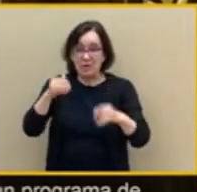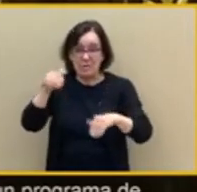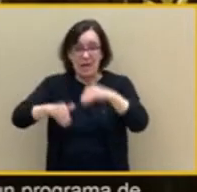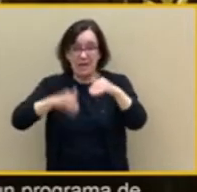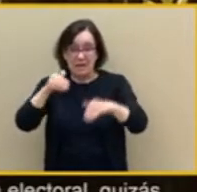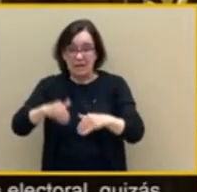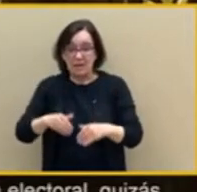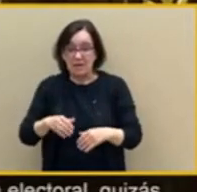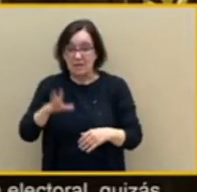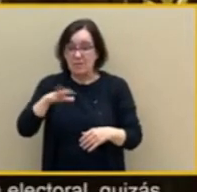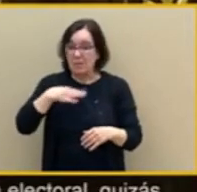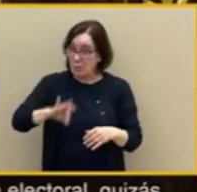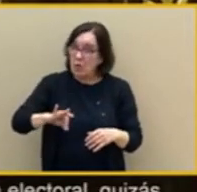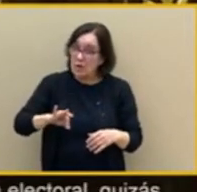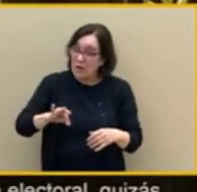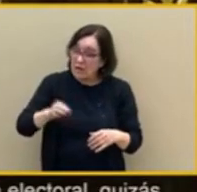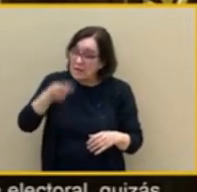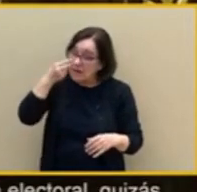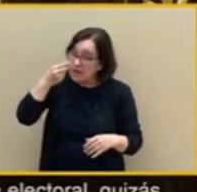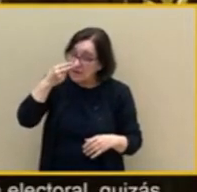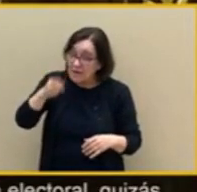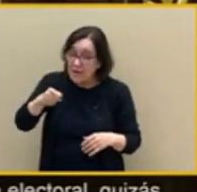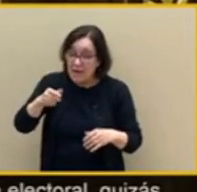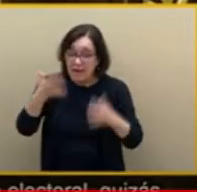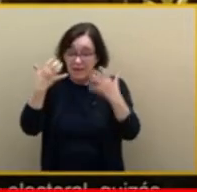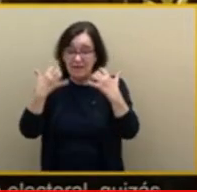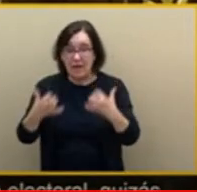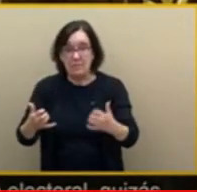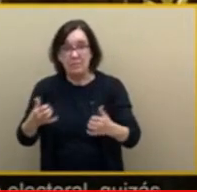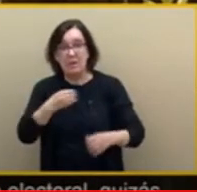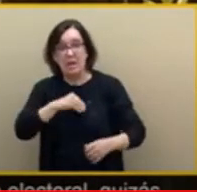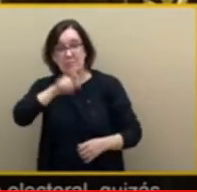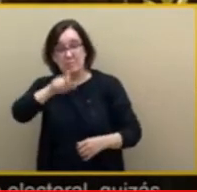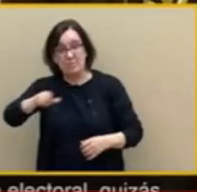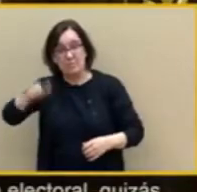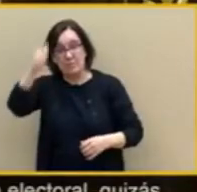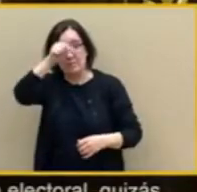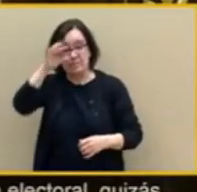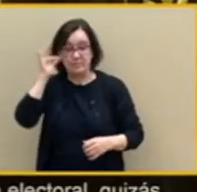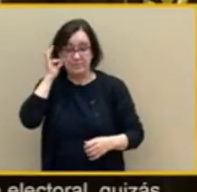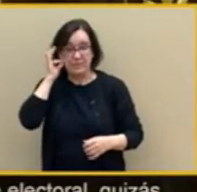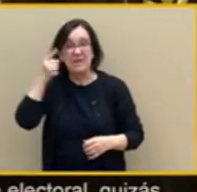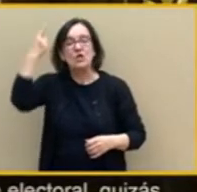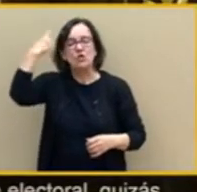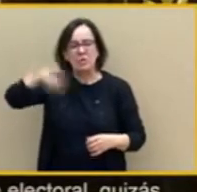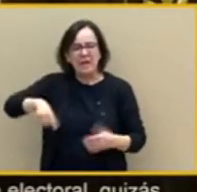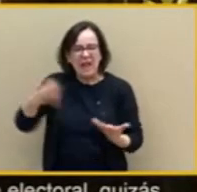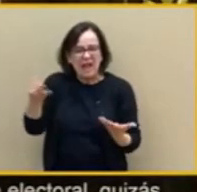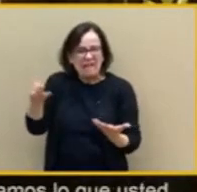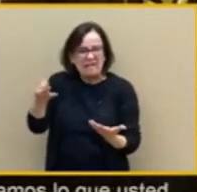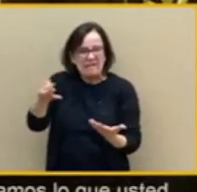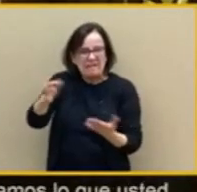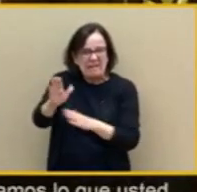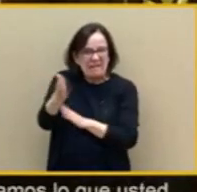Igual es que no te has enterado muy bien o no te han contado muy bien lo que tenías que hacer una moción de censura. Digo esto,